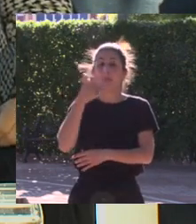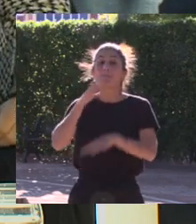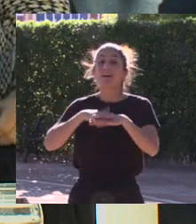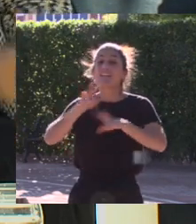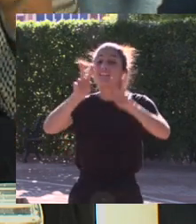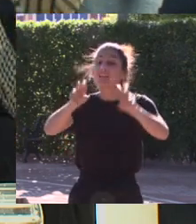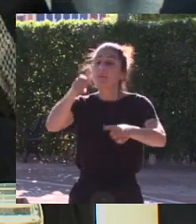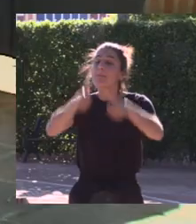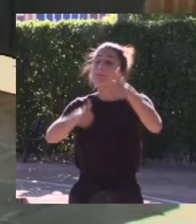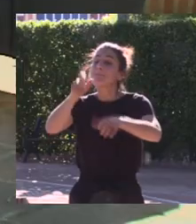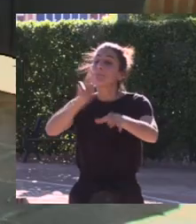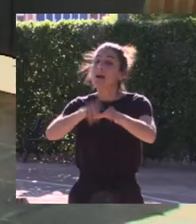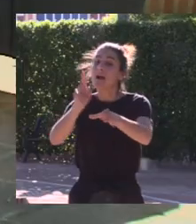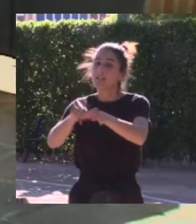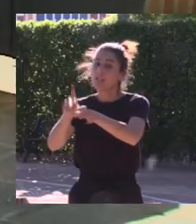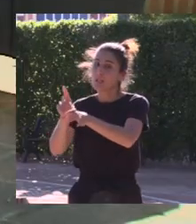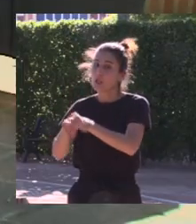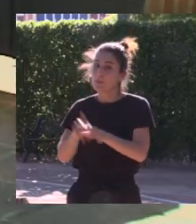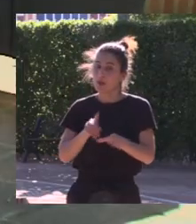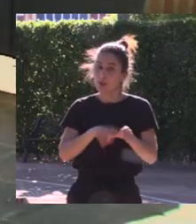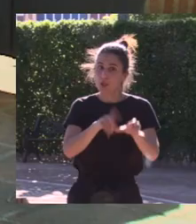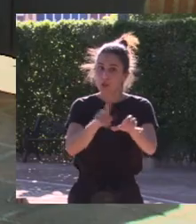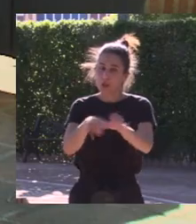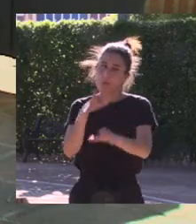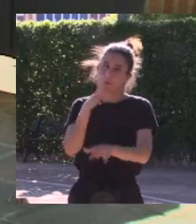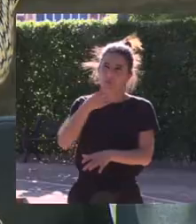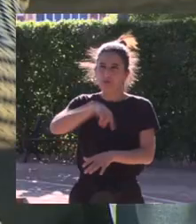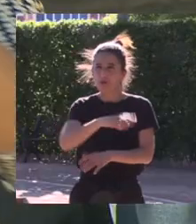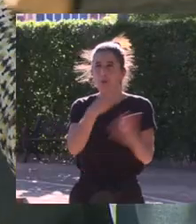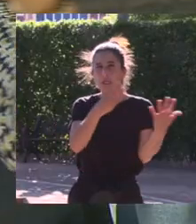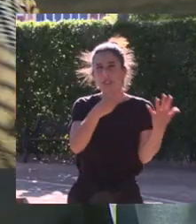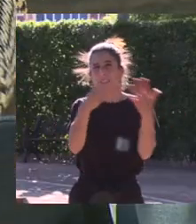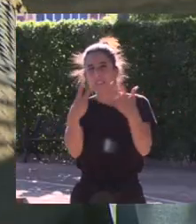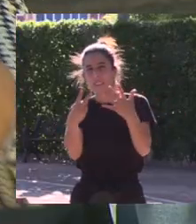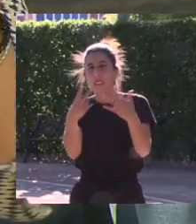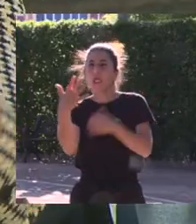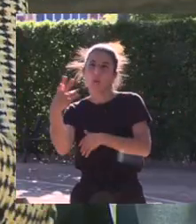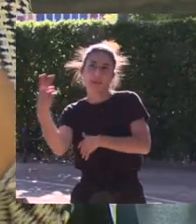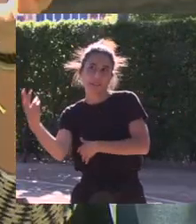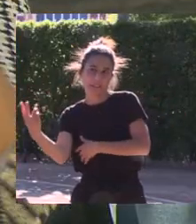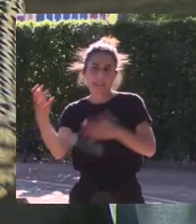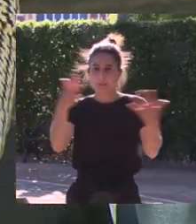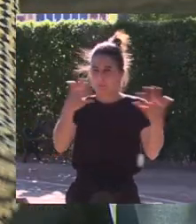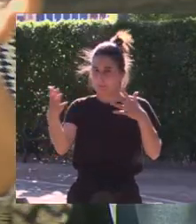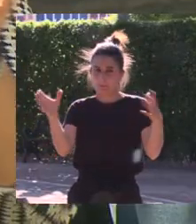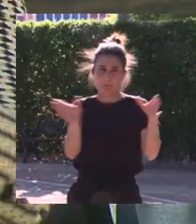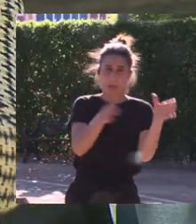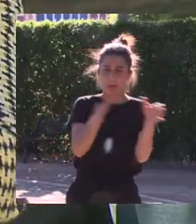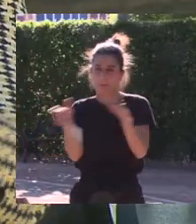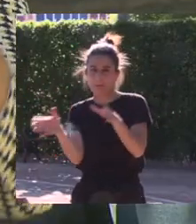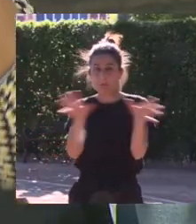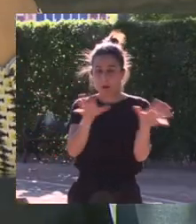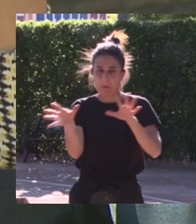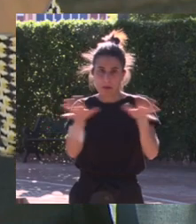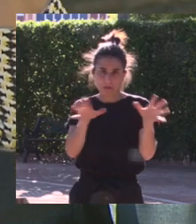porque tú ves las estadísticas de los juegos y estamos en 47-53 48-52 a un lado o a